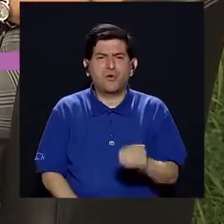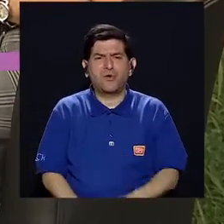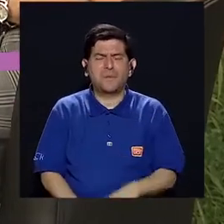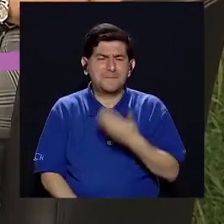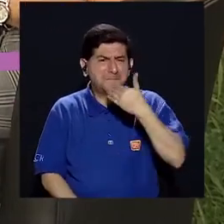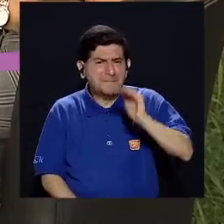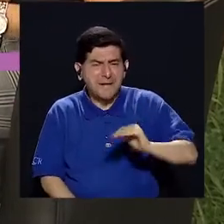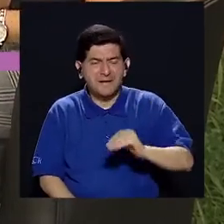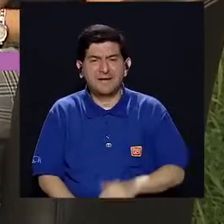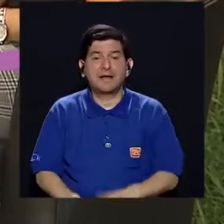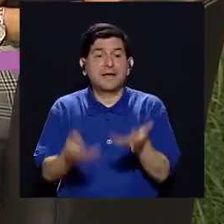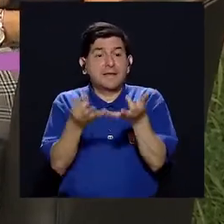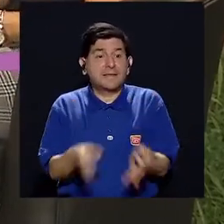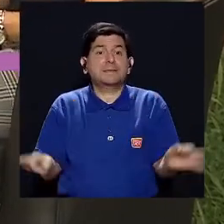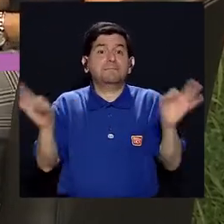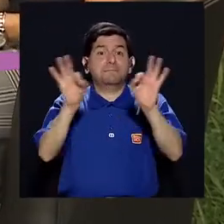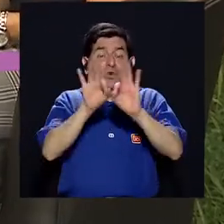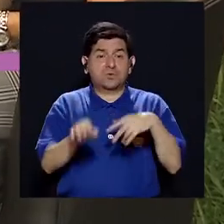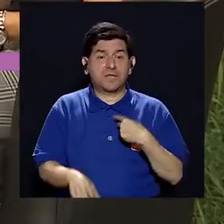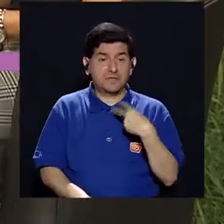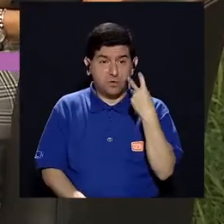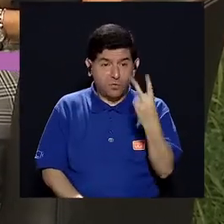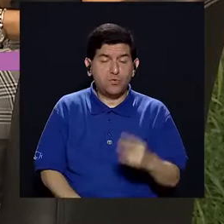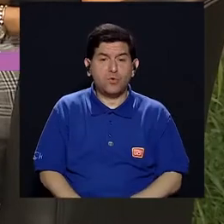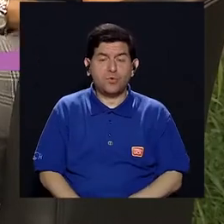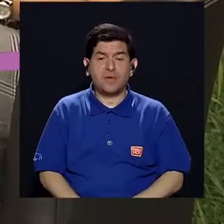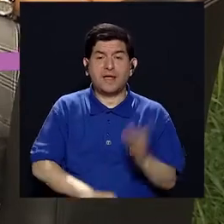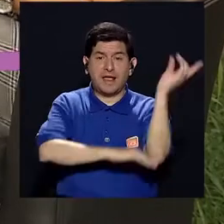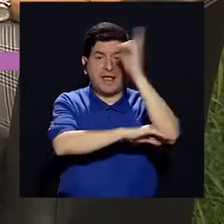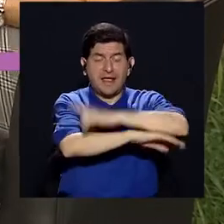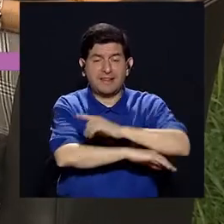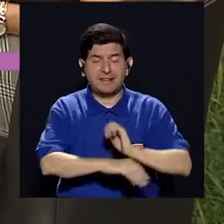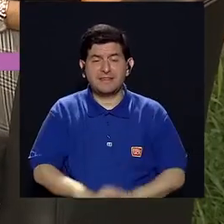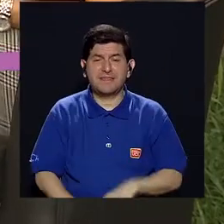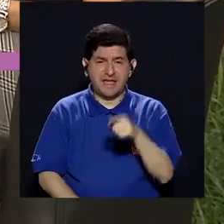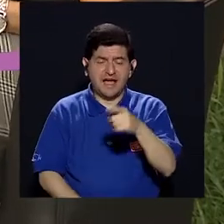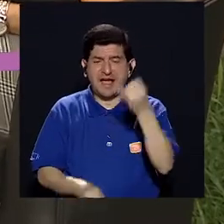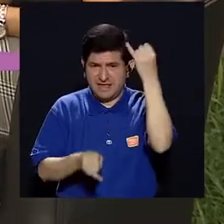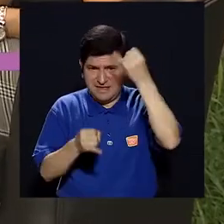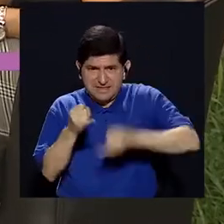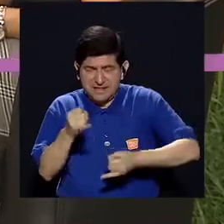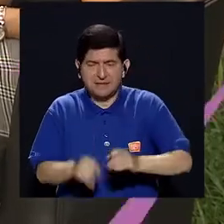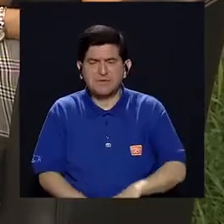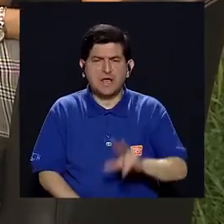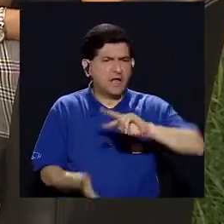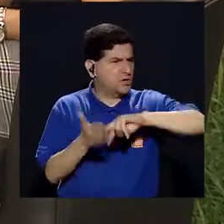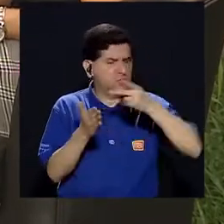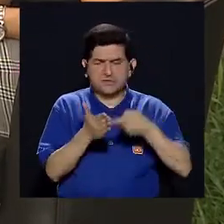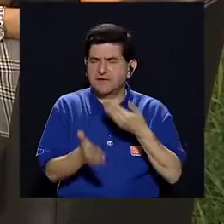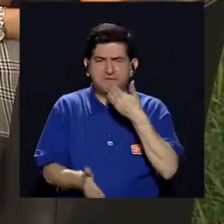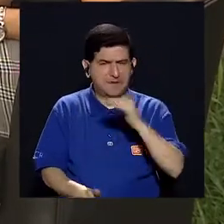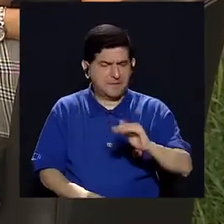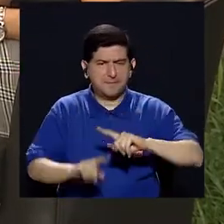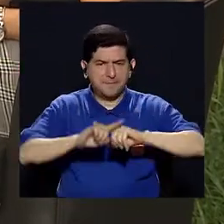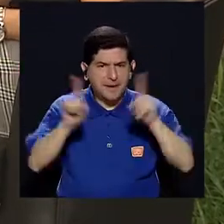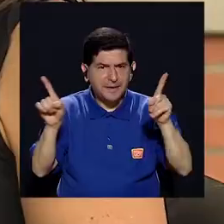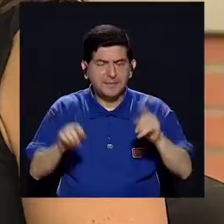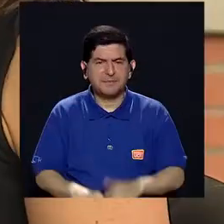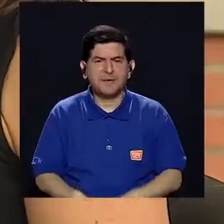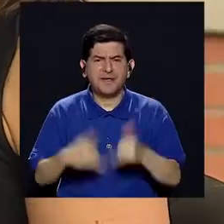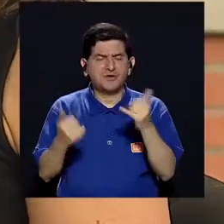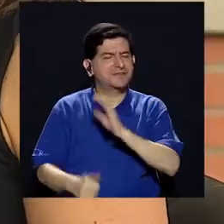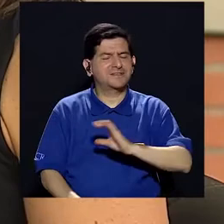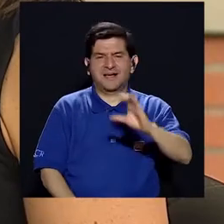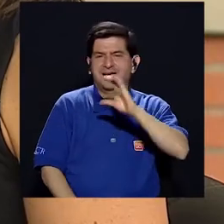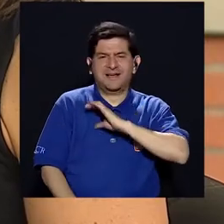no es una galleta suave. Sí, es importante tal vez que cuando uno ve la fecha de caducidad y ya pasa, no necesariamente la galleta va a estar mala, ¿verdad?, sino